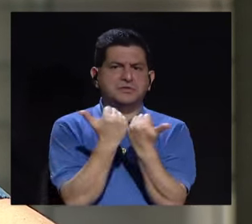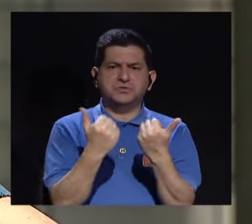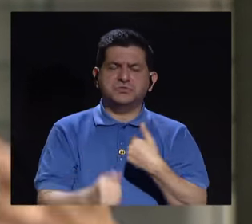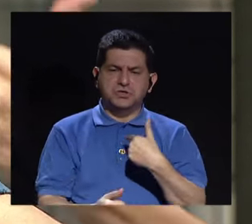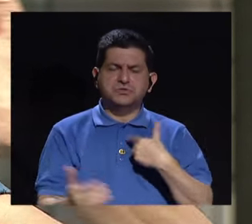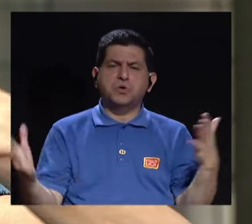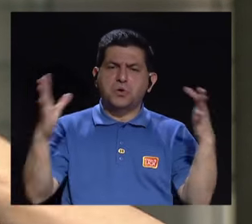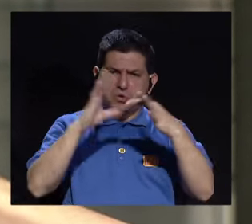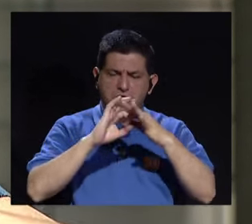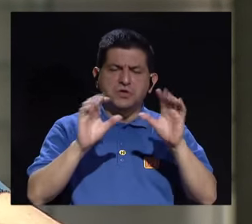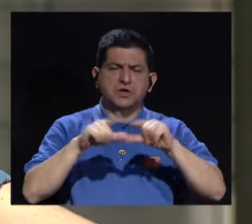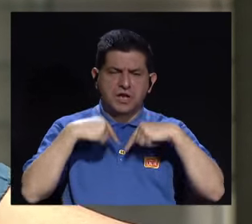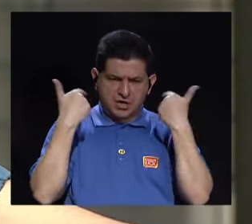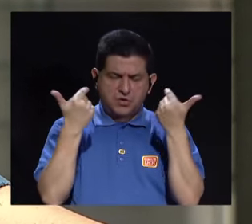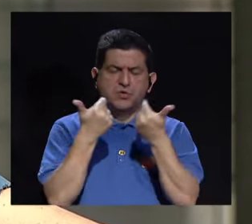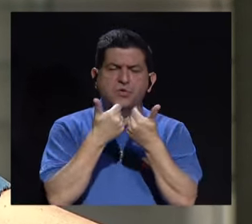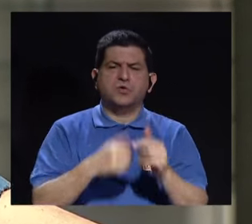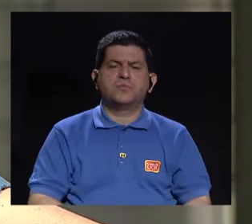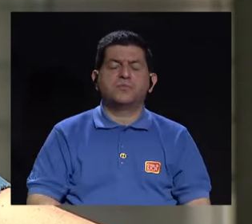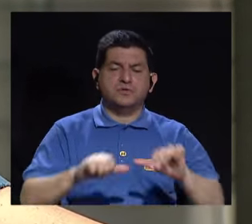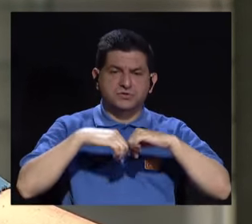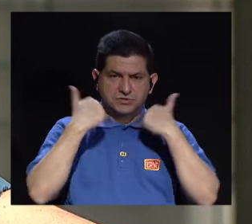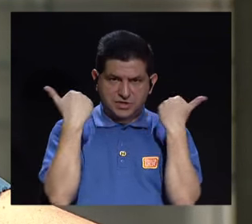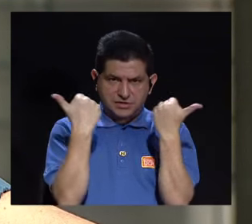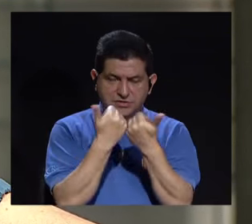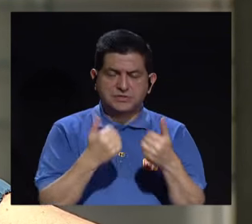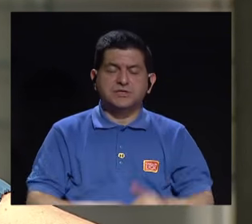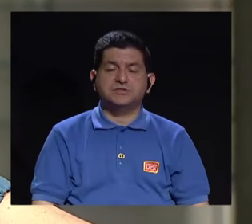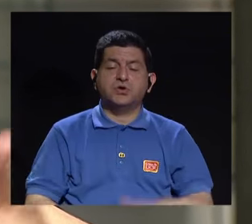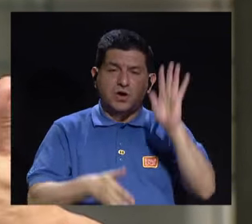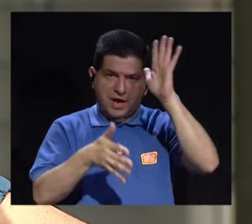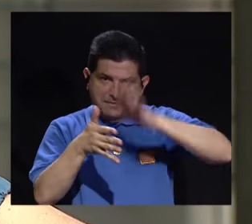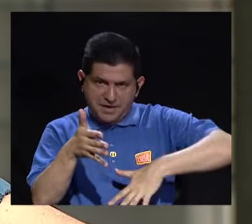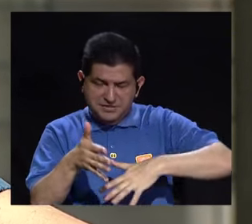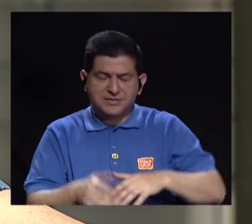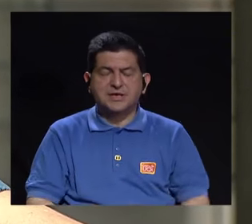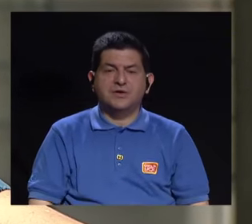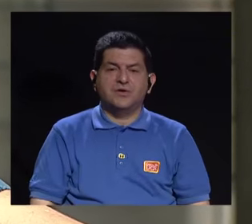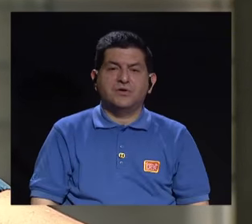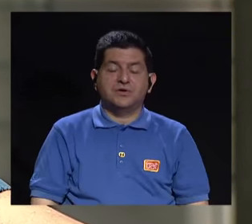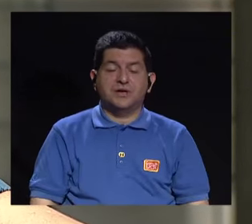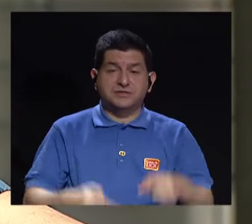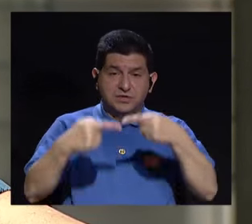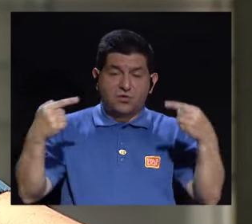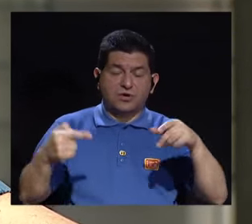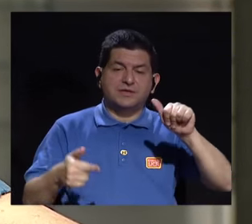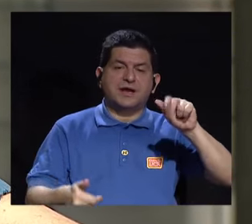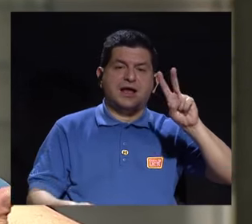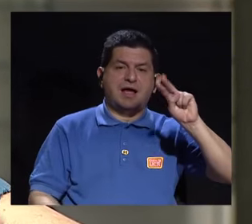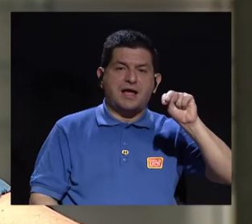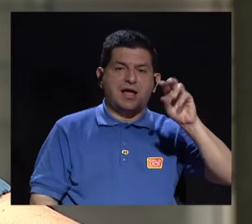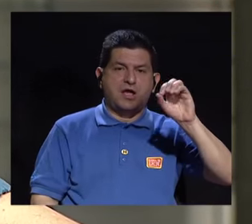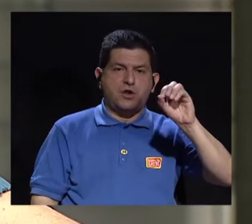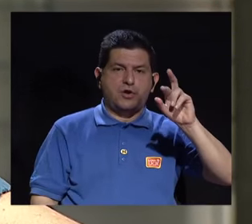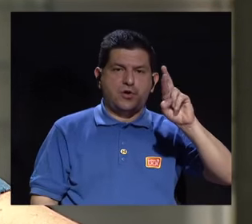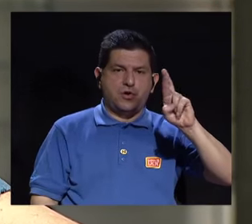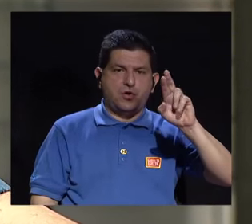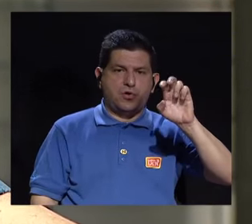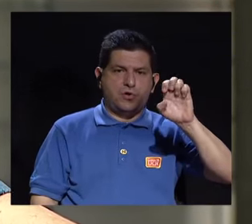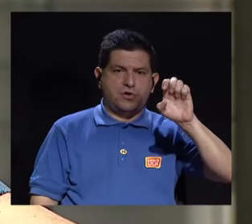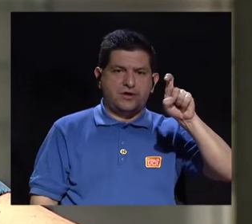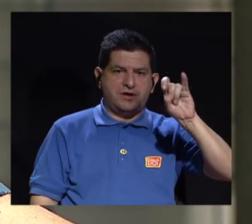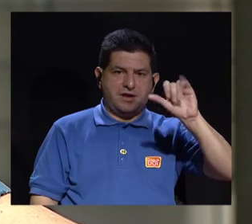asociación, yo he coordinado grupos en la Asociación contra la Anorexia en Barcelona, grupos de afectados, al ver que en Costa Rica no había ninguna asociación,